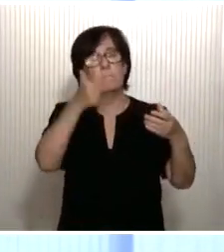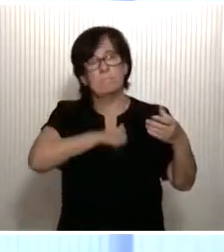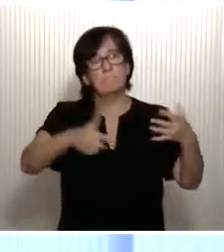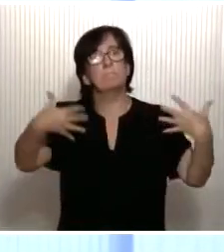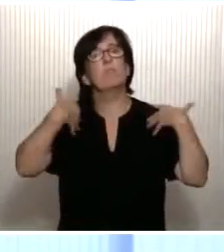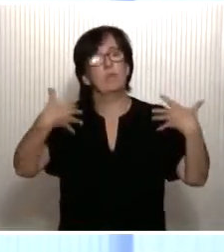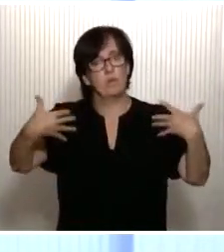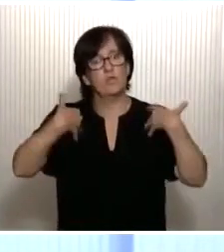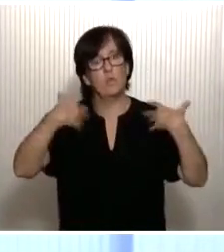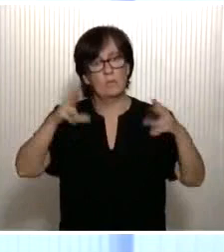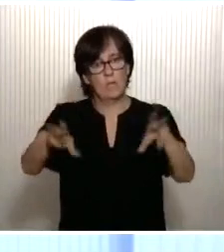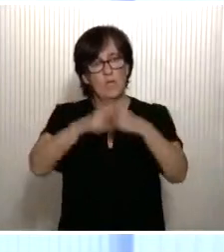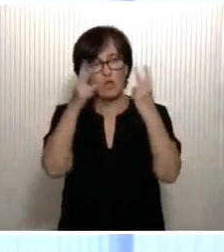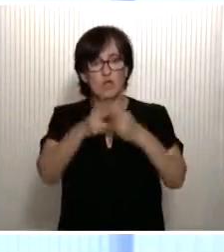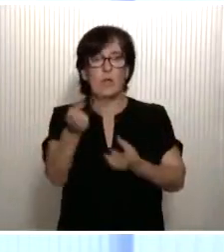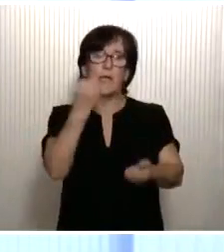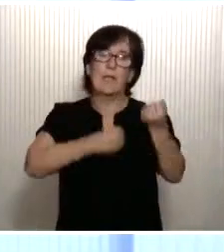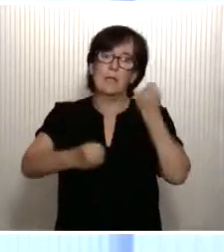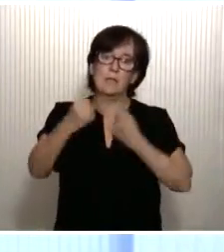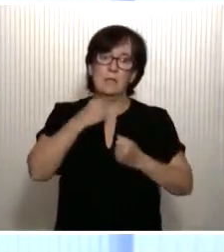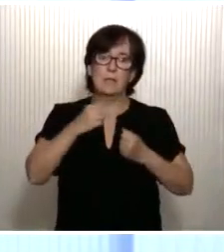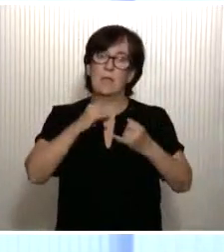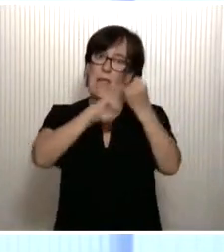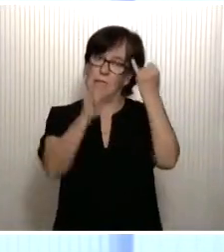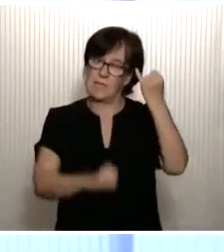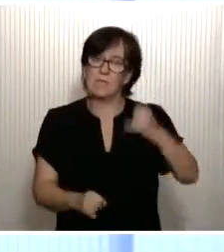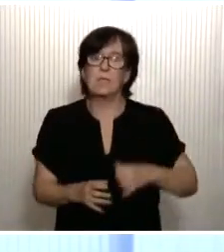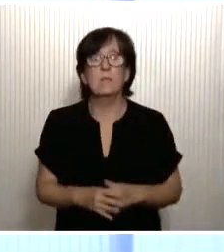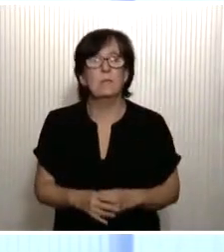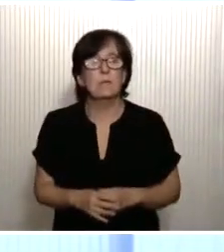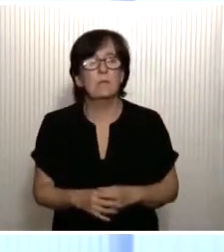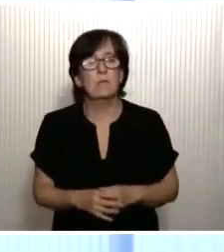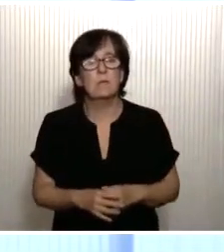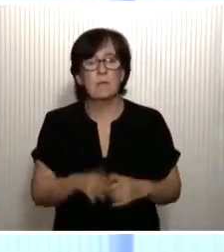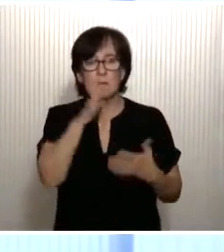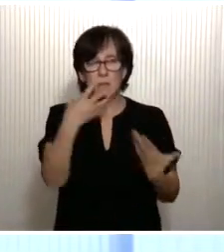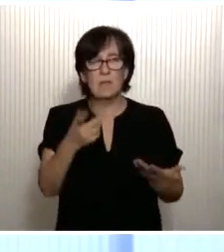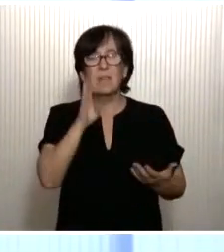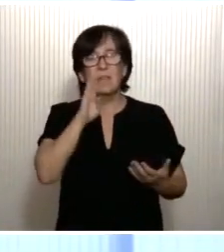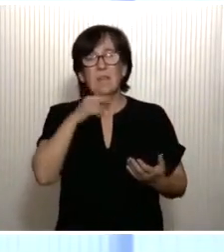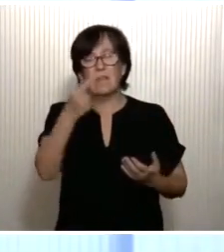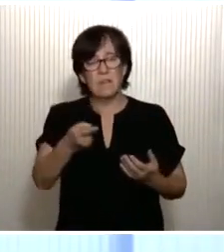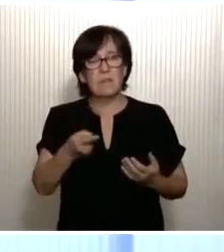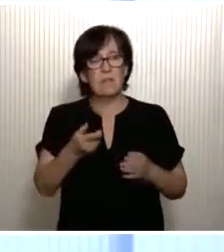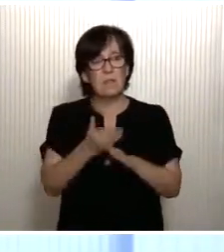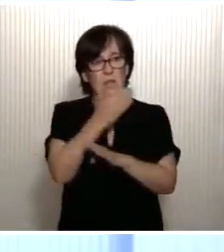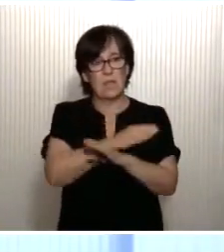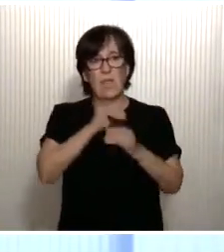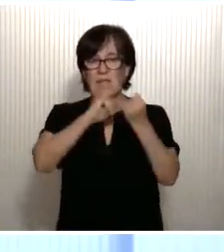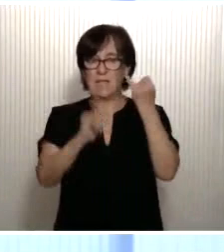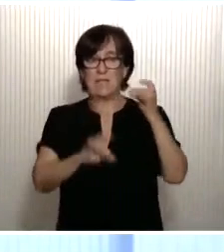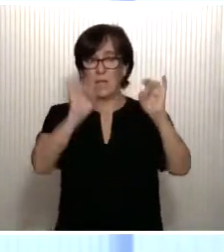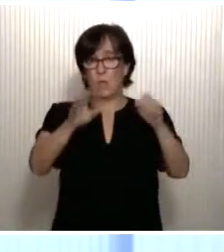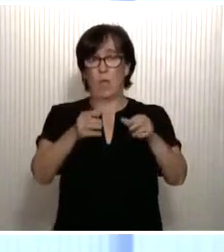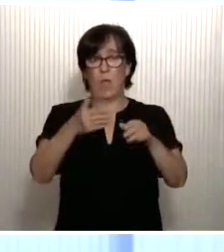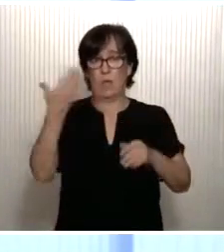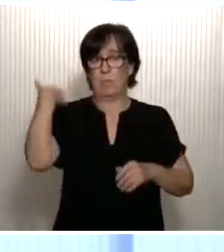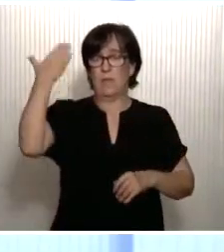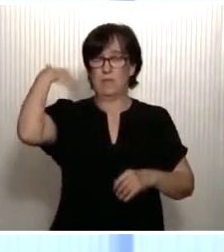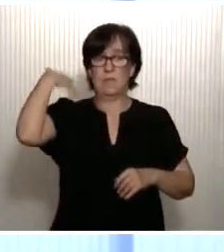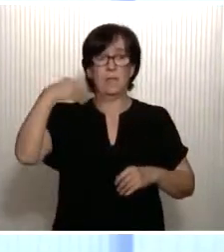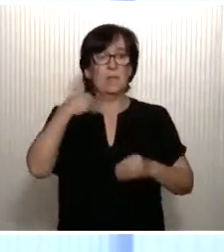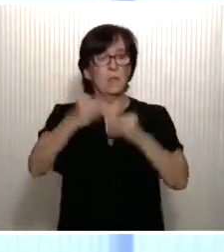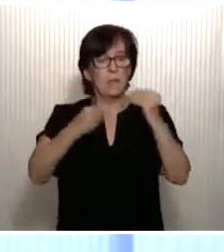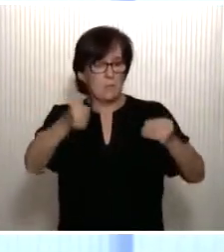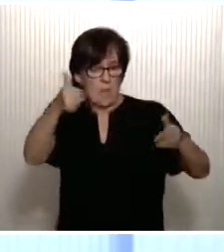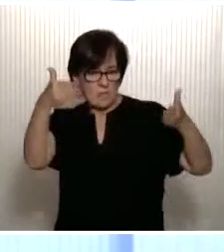consecuencias sociales y económicas de esta crisis. Igual, por cierto, como he dicho antes, que en crisis pasadas. Son las que